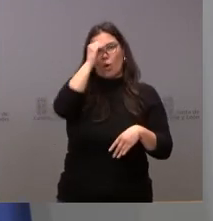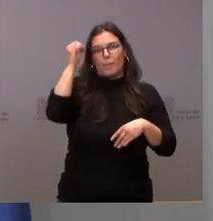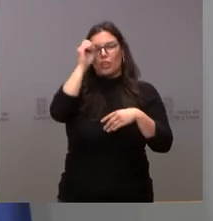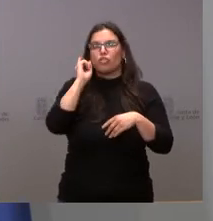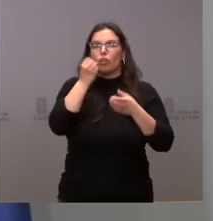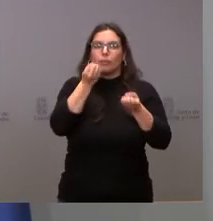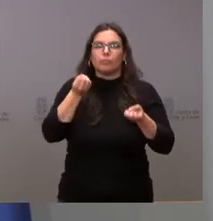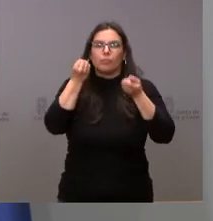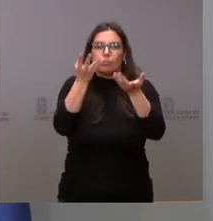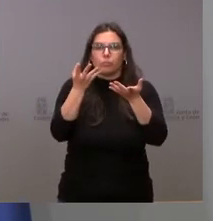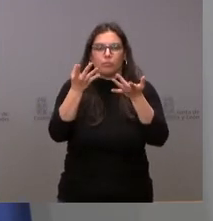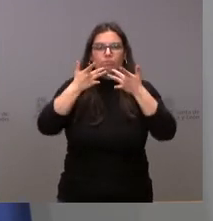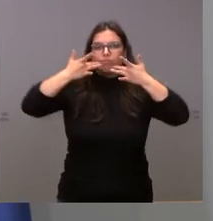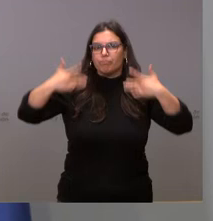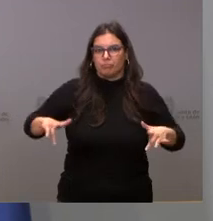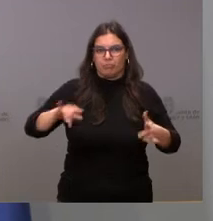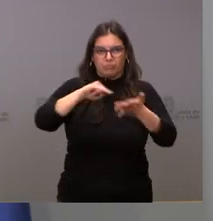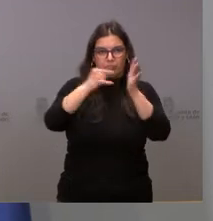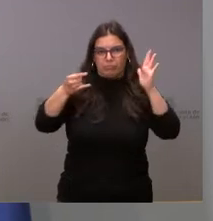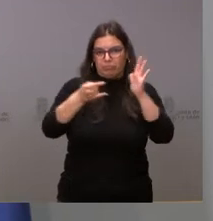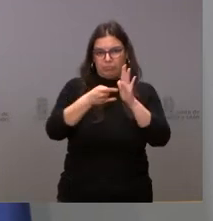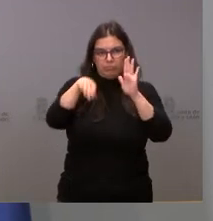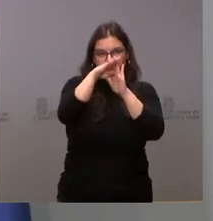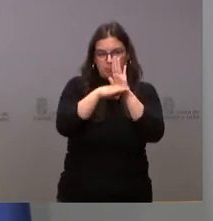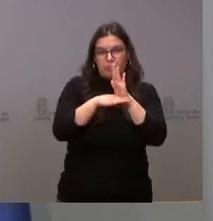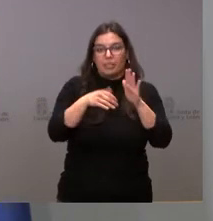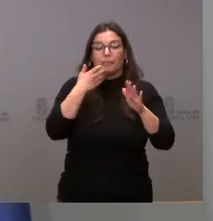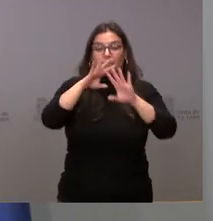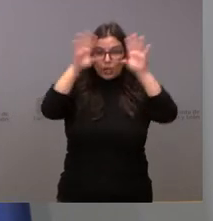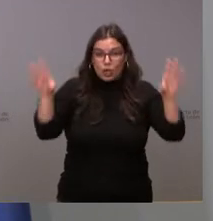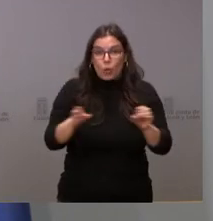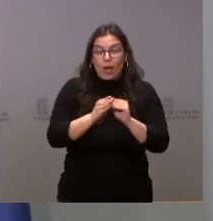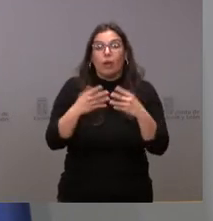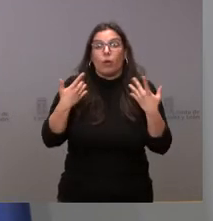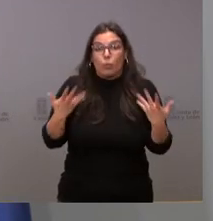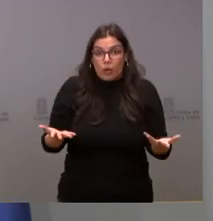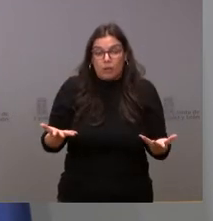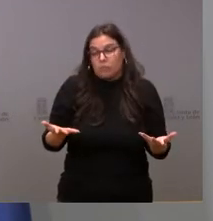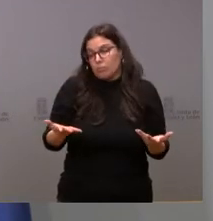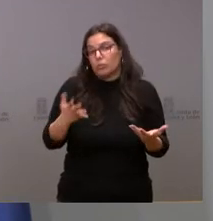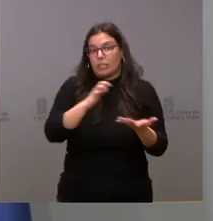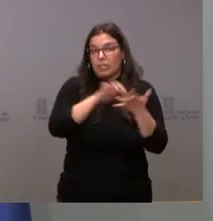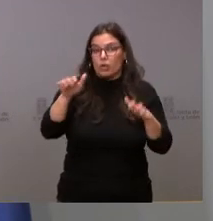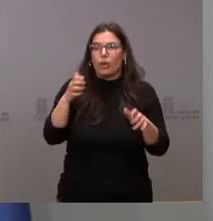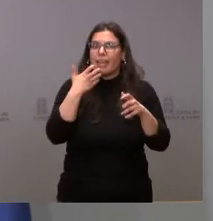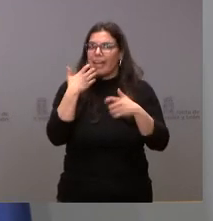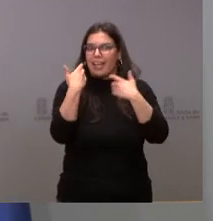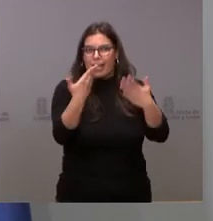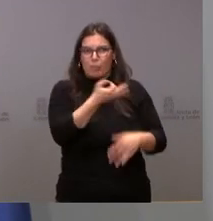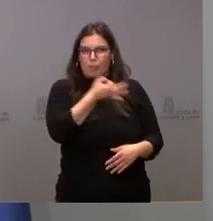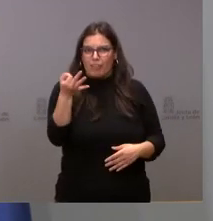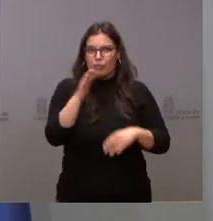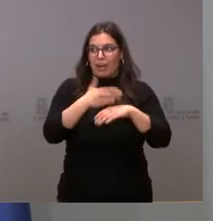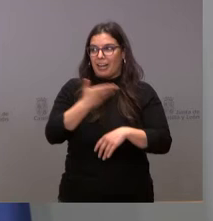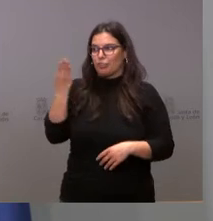carácter partidista, sí una valoración global. Y la valoración global es que yo creo que Castilla y León ha dado un buen ejemplo al conjunto de